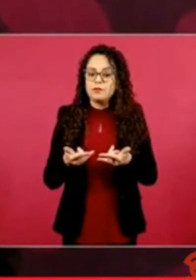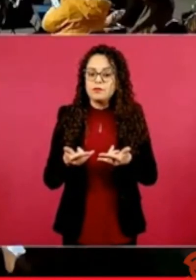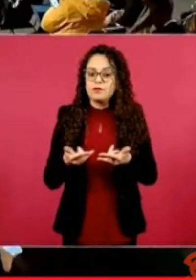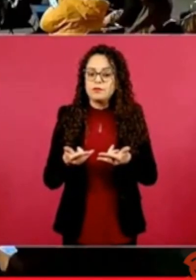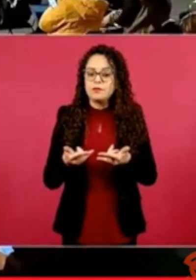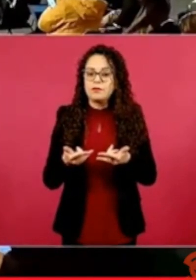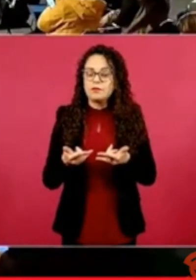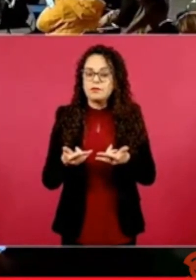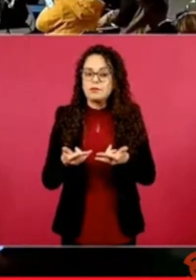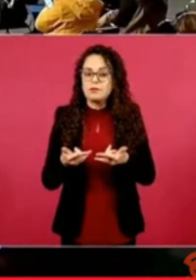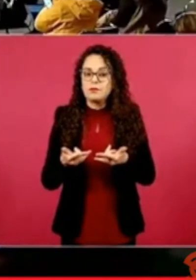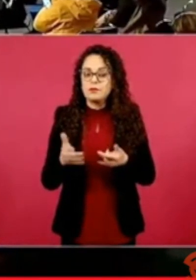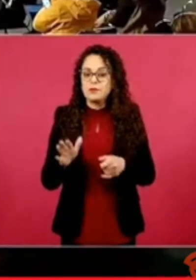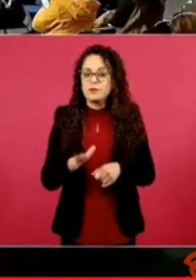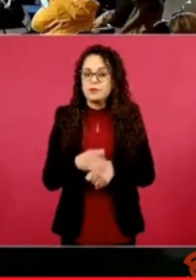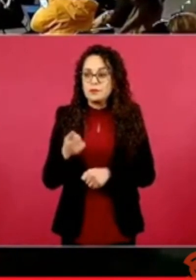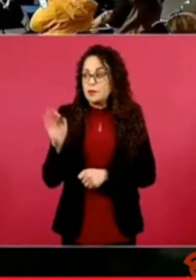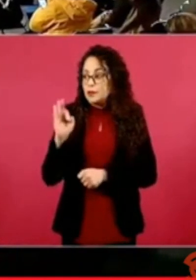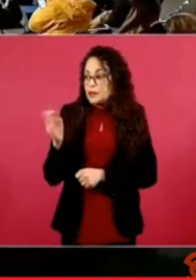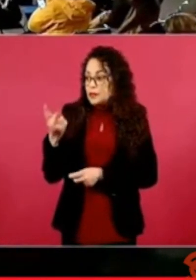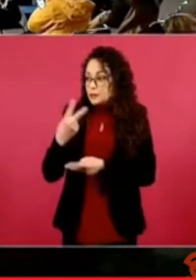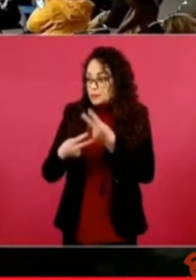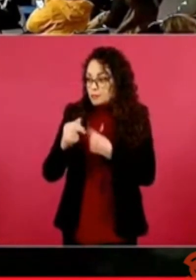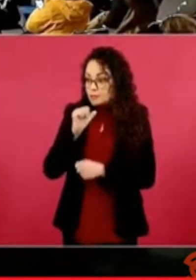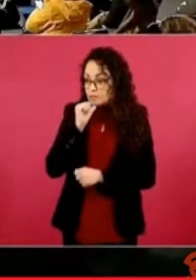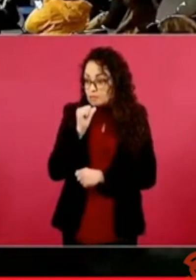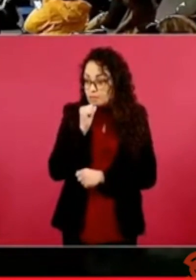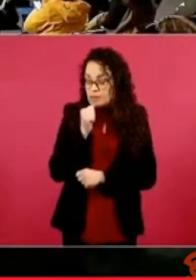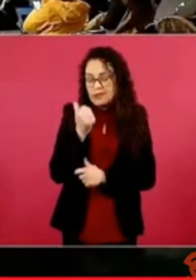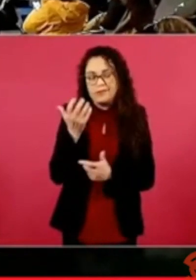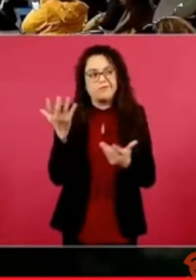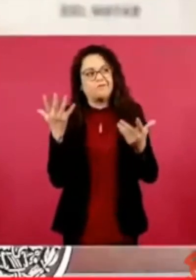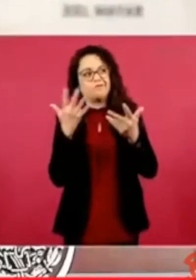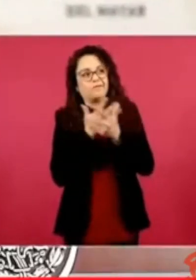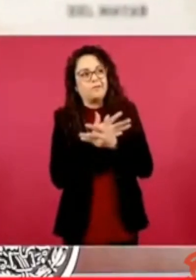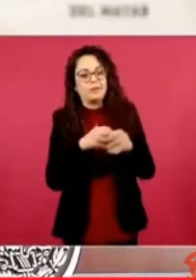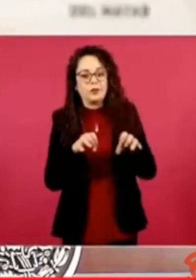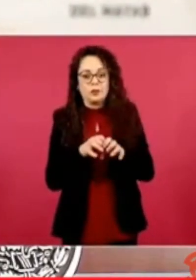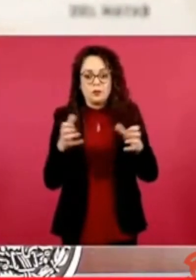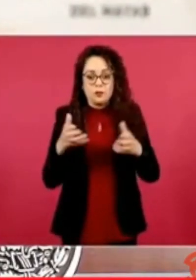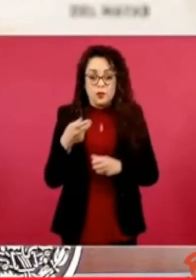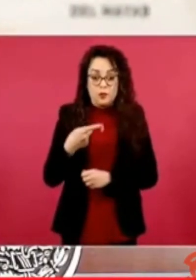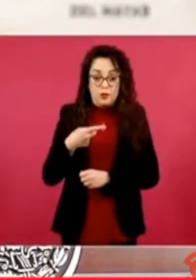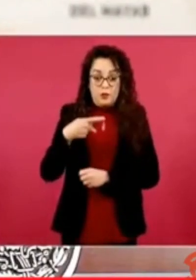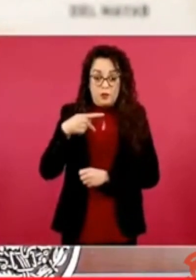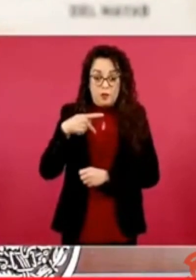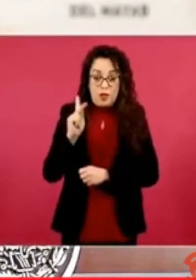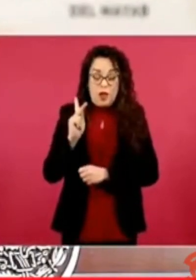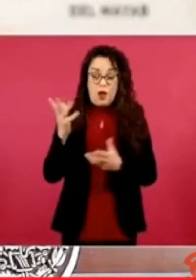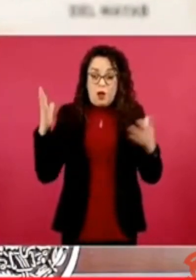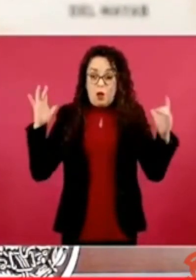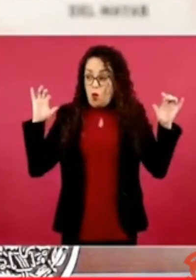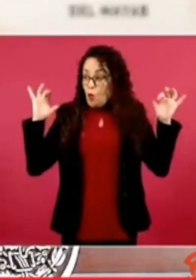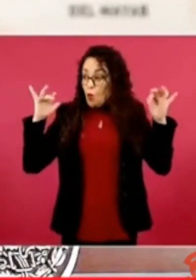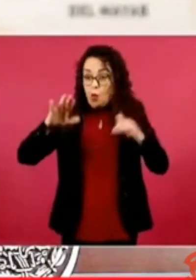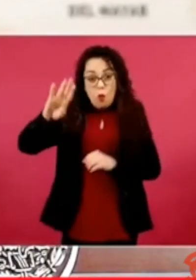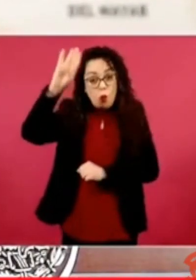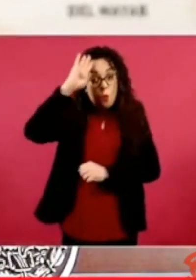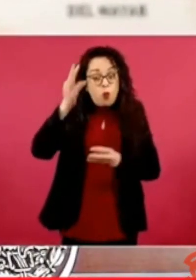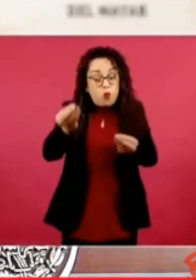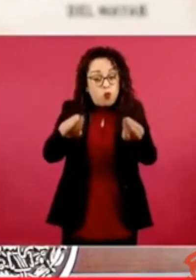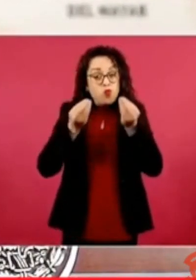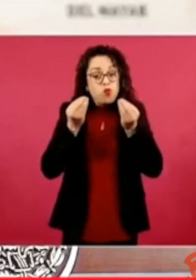pero si algún día no lo llenara no se llenara el Zócalo